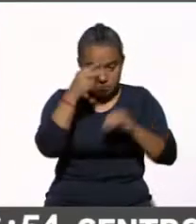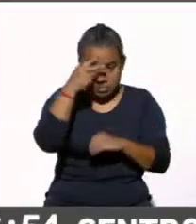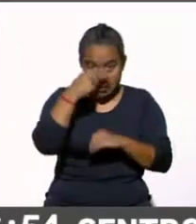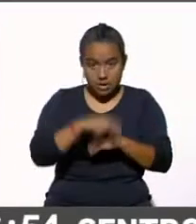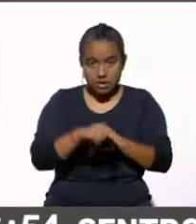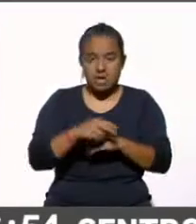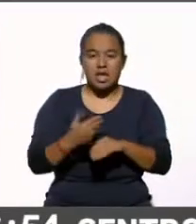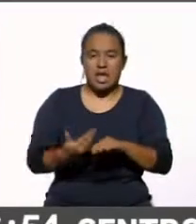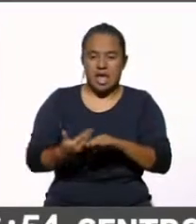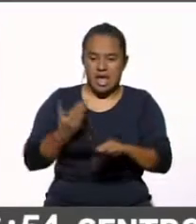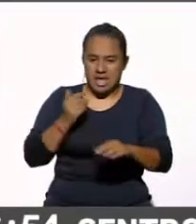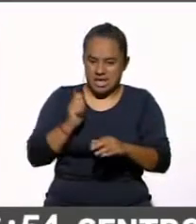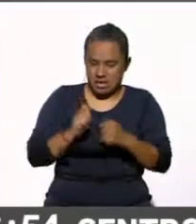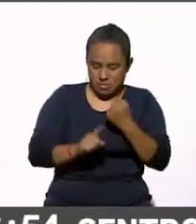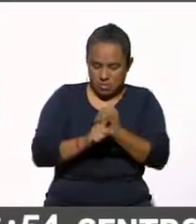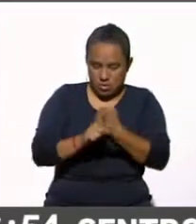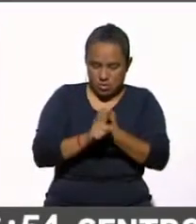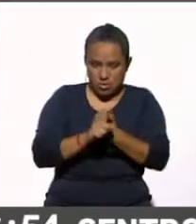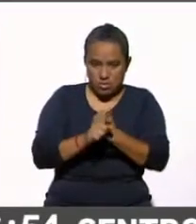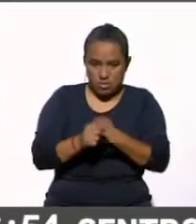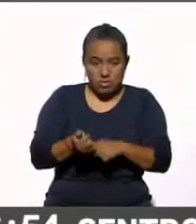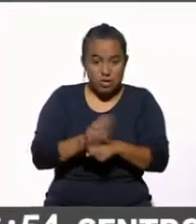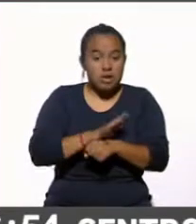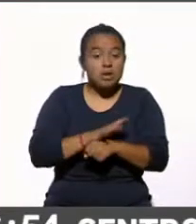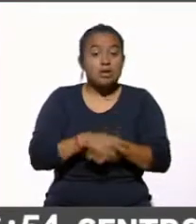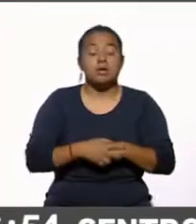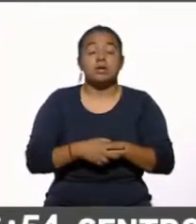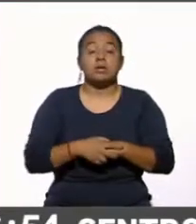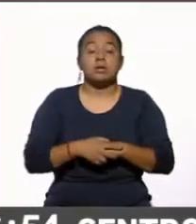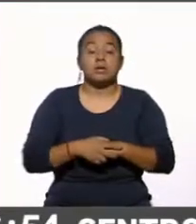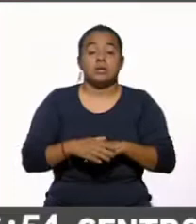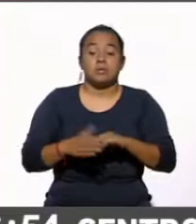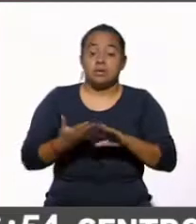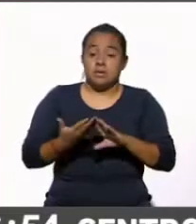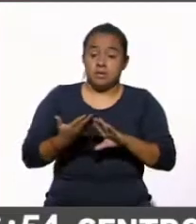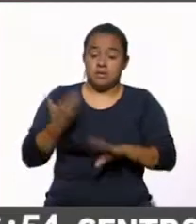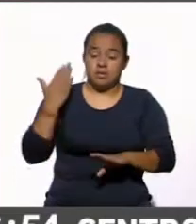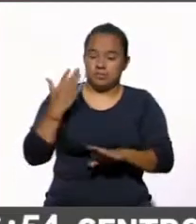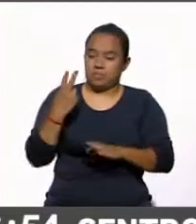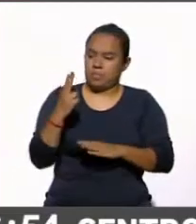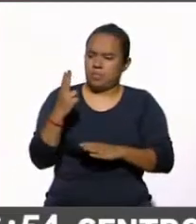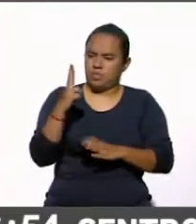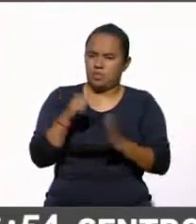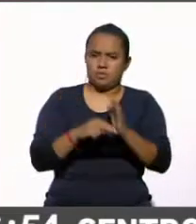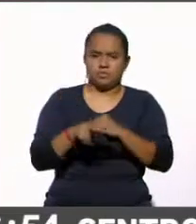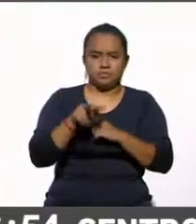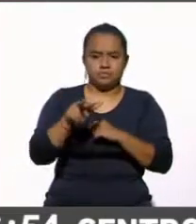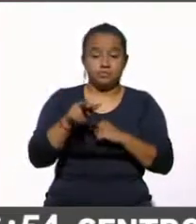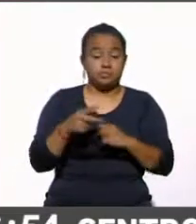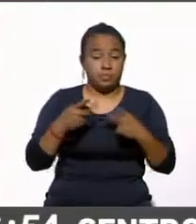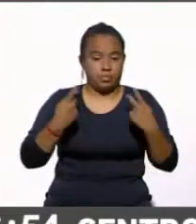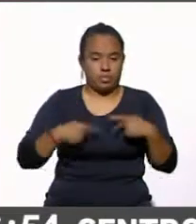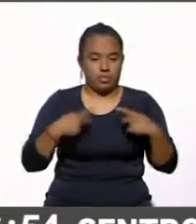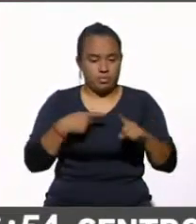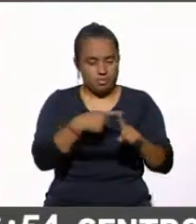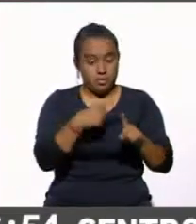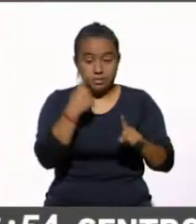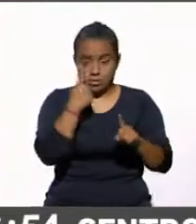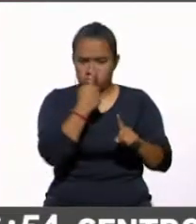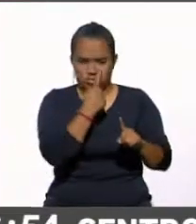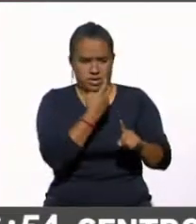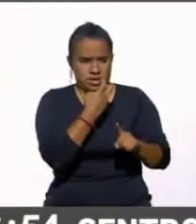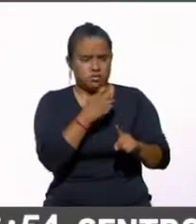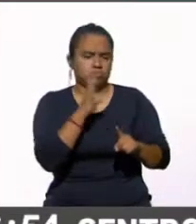que empezara esta crisis, si ves en noviembre del 18, la gente no veía